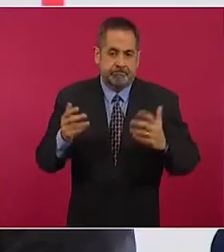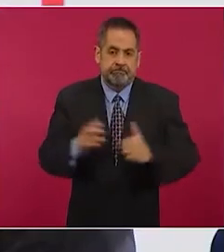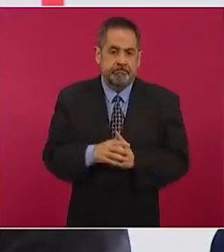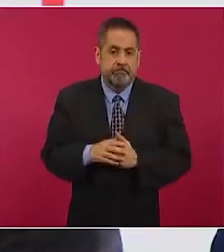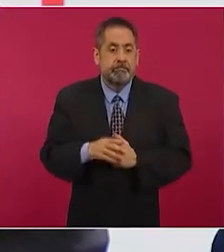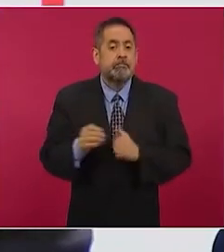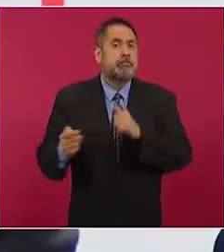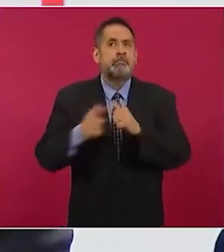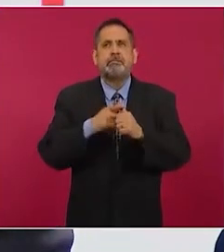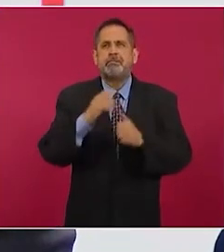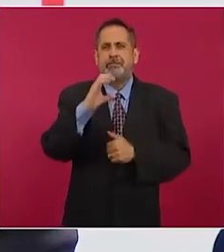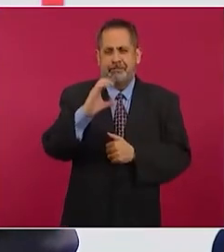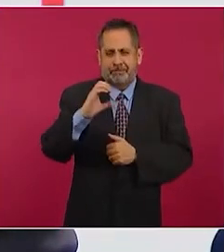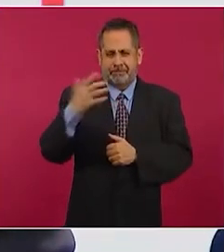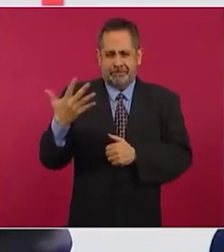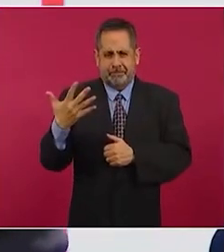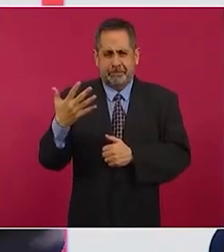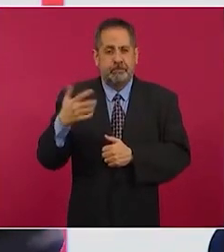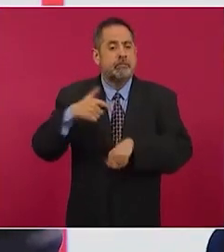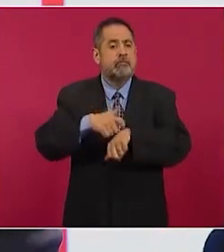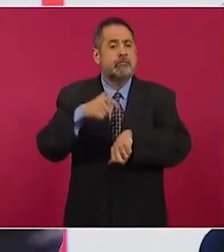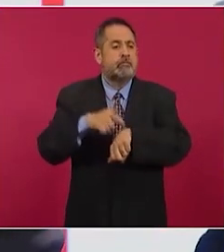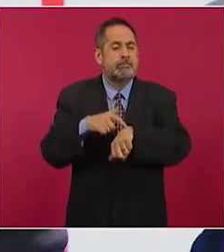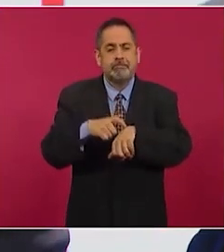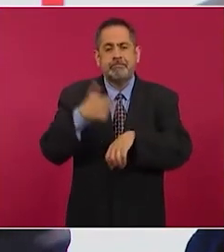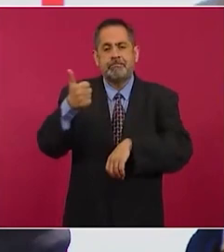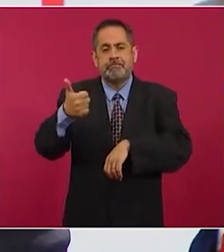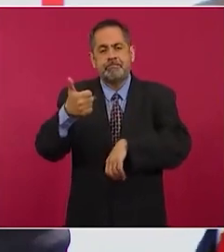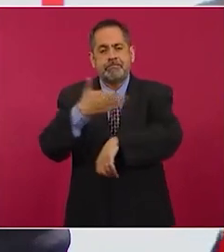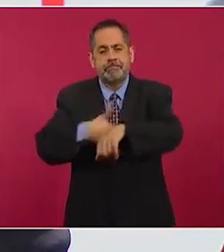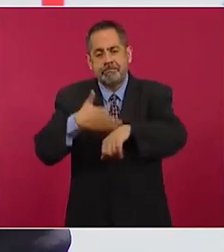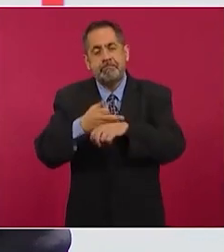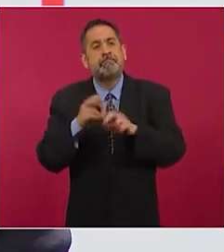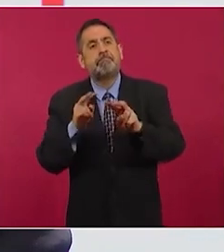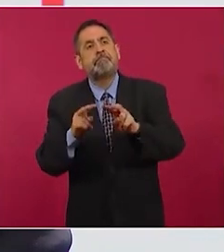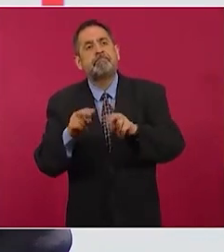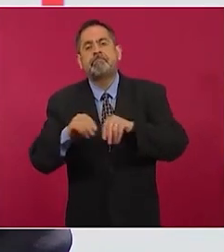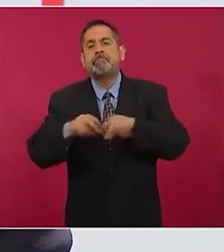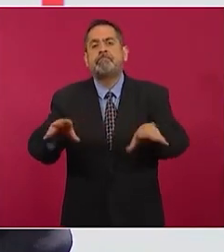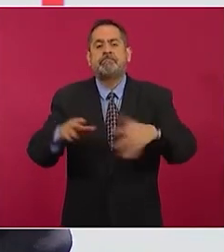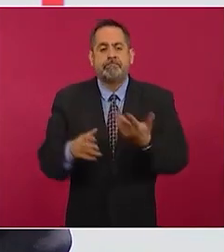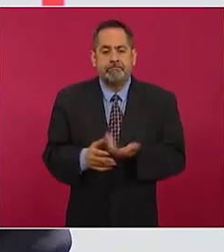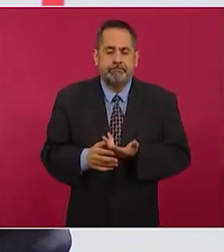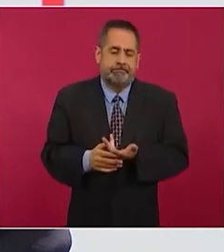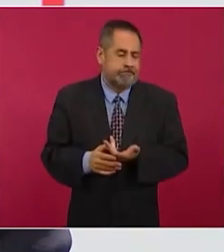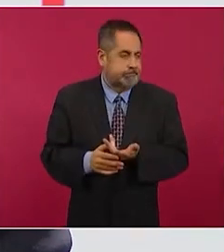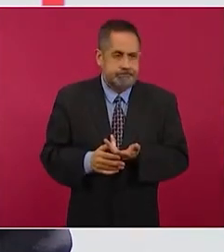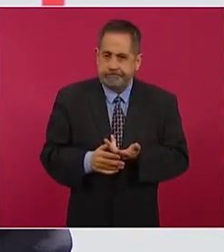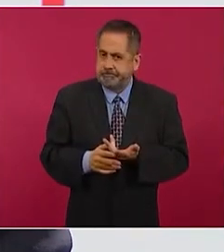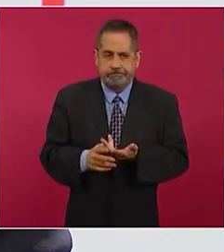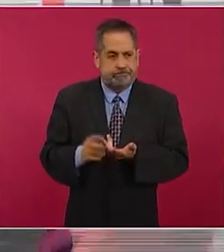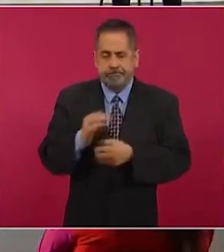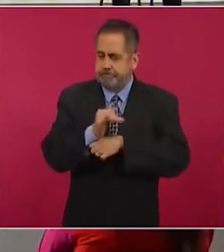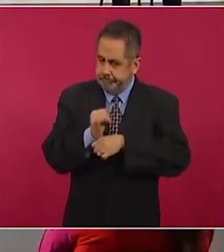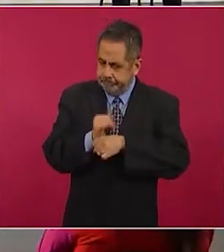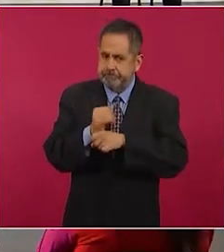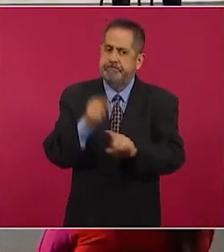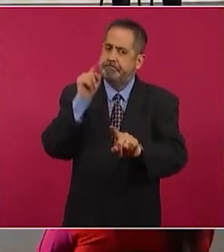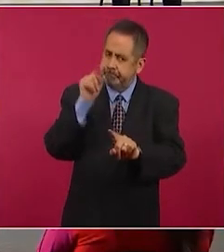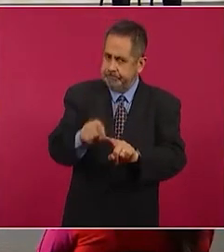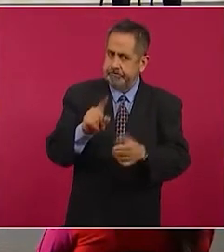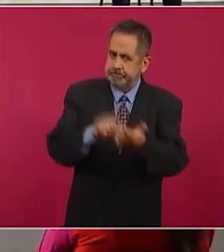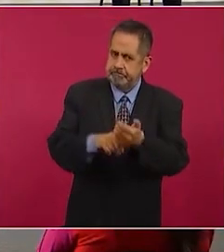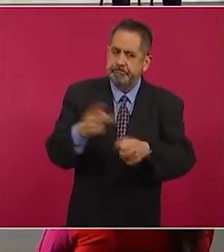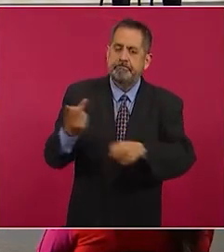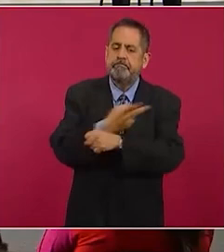C5 fue a las 18 horas y por estos hechos la Fiscalía General del Estado abrió una carpeta de investigación para